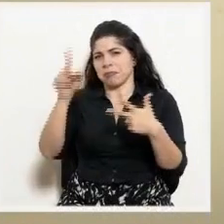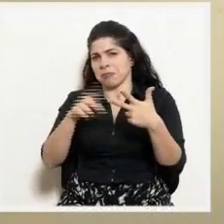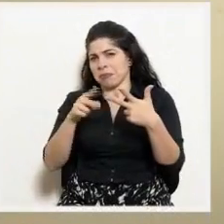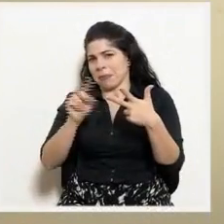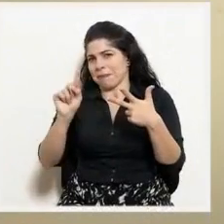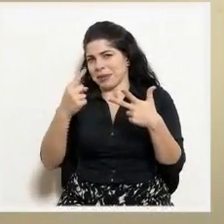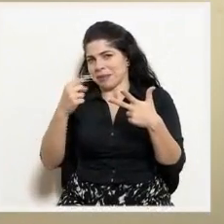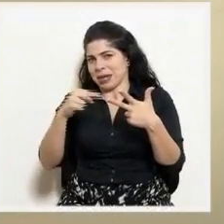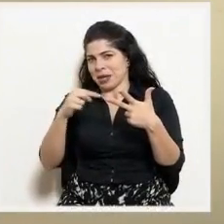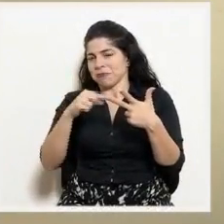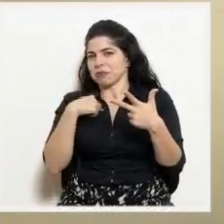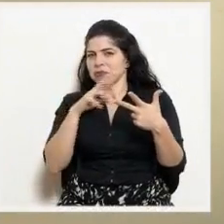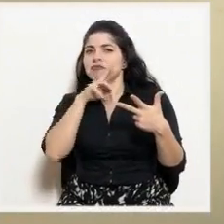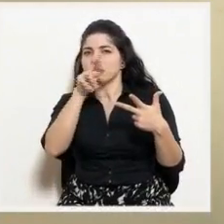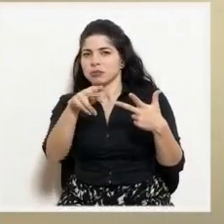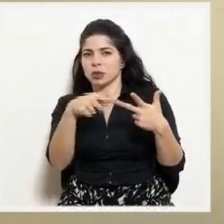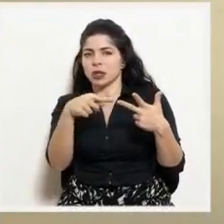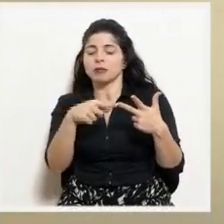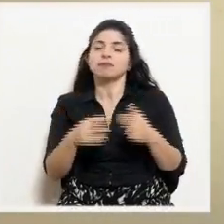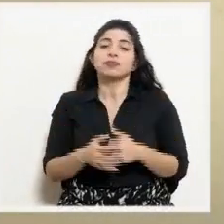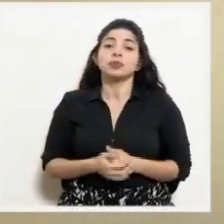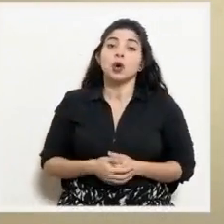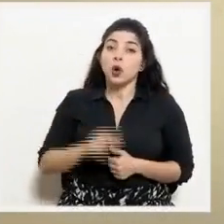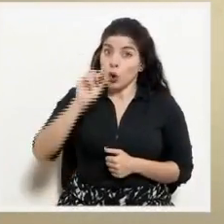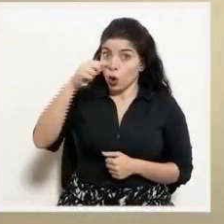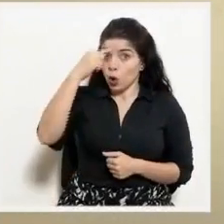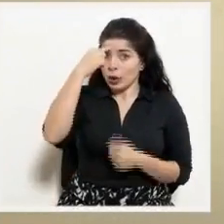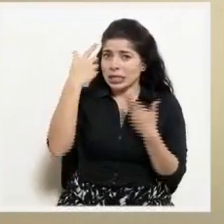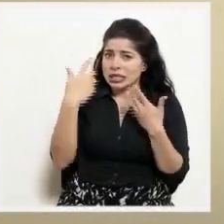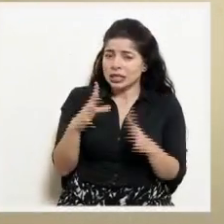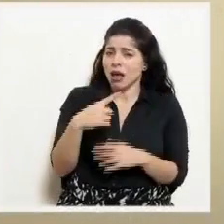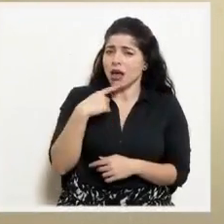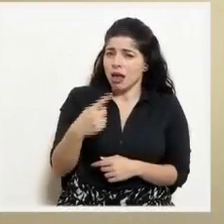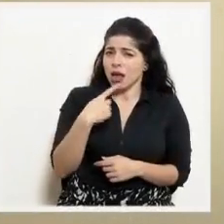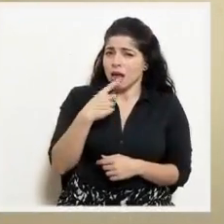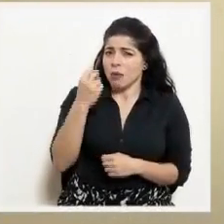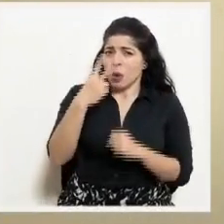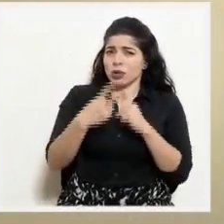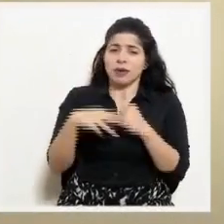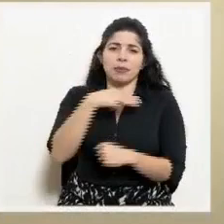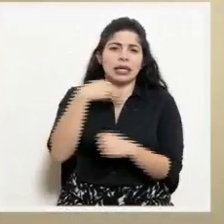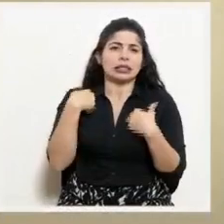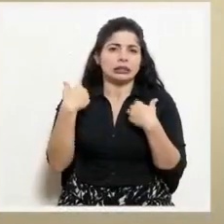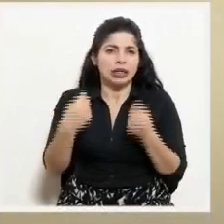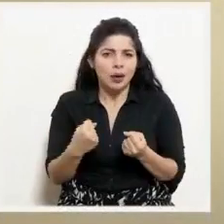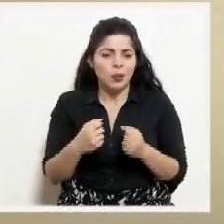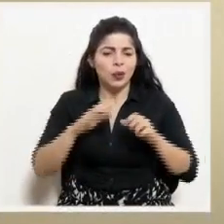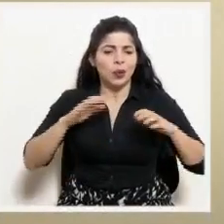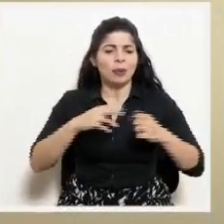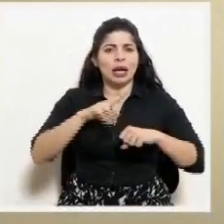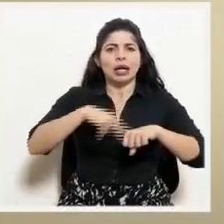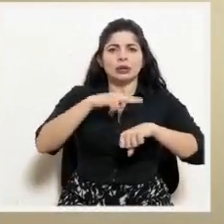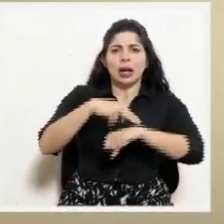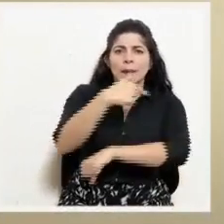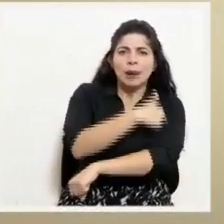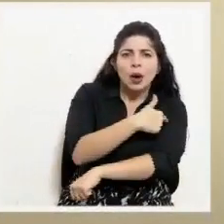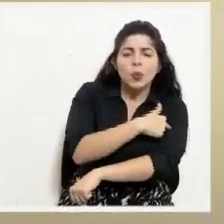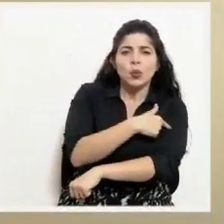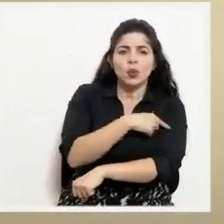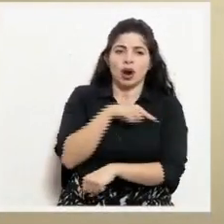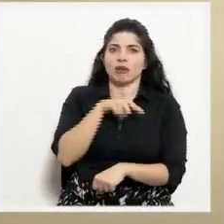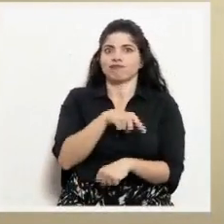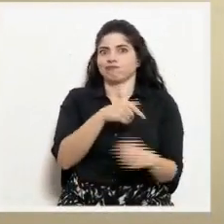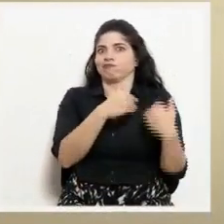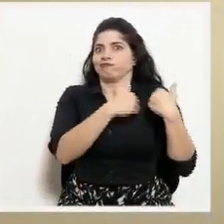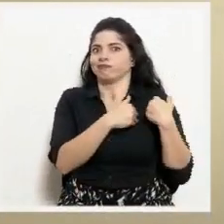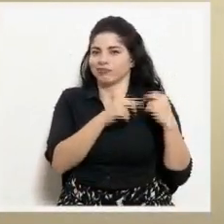permite, a la tres. El gobierno ha señalado reiteradamente el Ministerio de Salud y la Comisión Nacional de Vacunación, que es la que